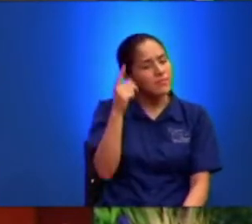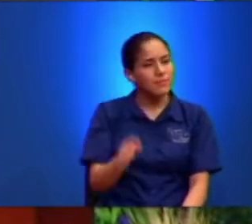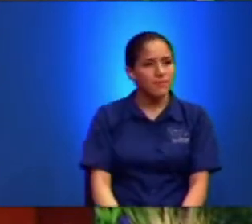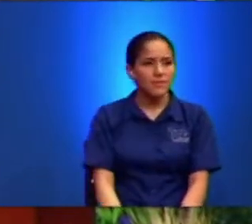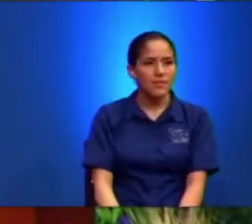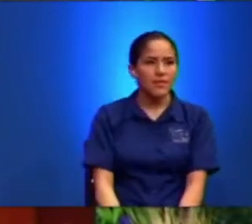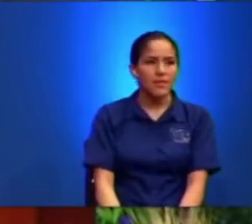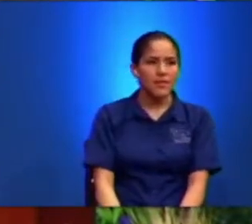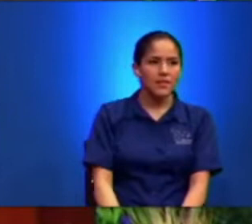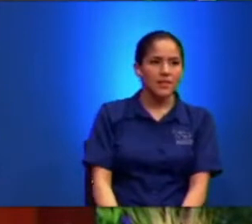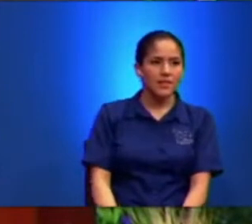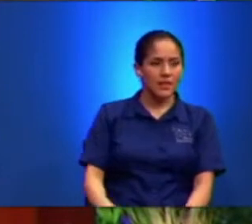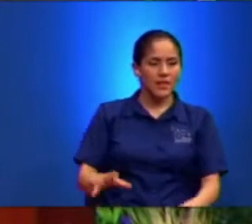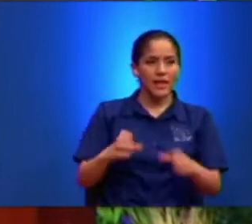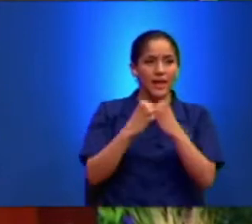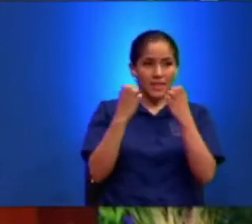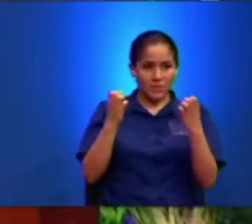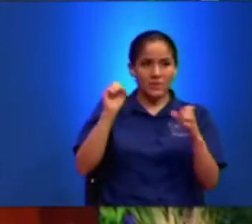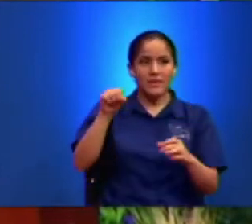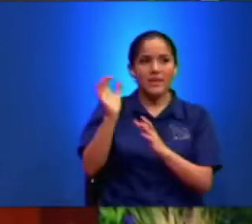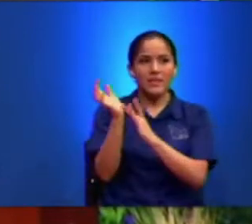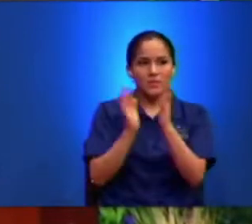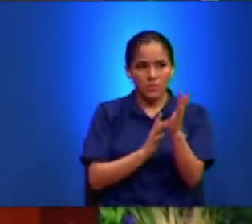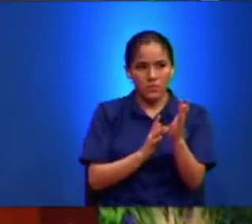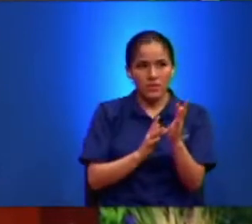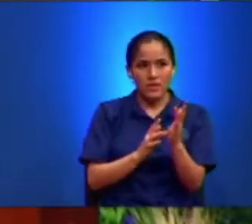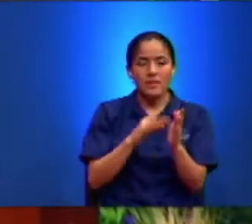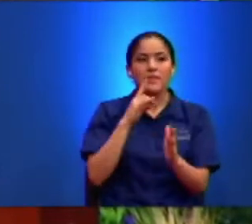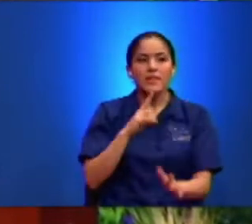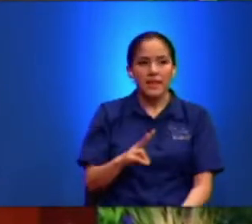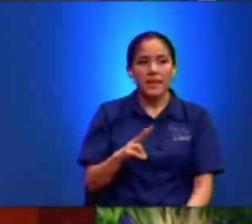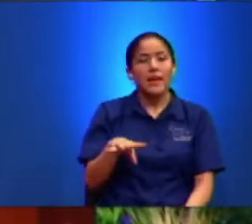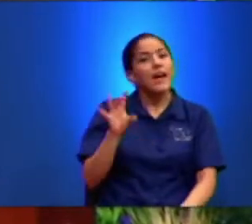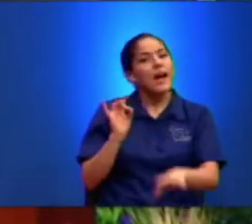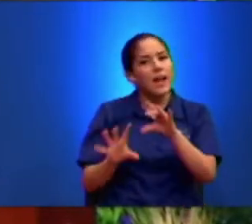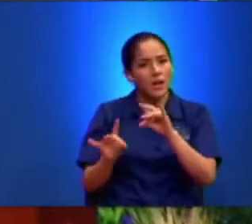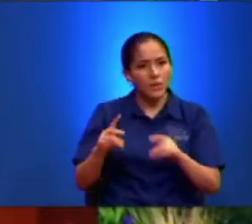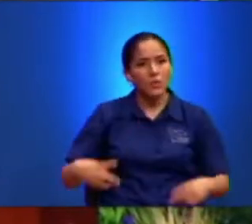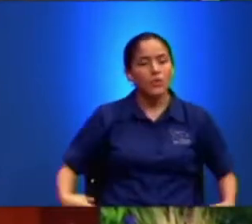Entonces Si Jesús Tenía Razón Habrá Alguno Vivo